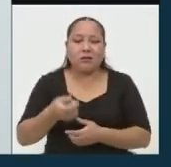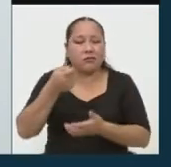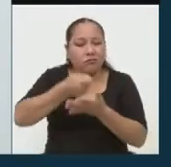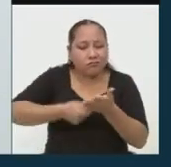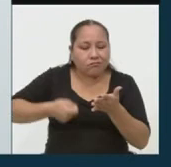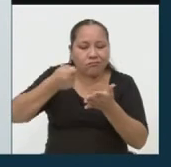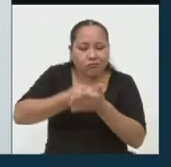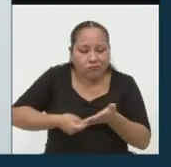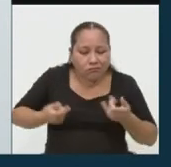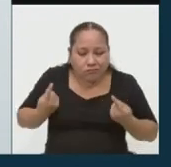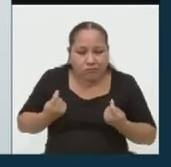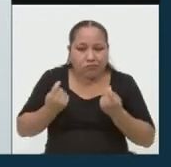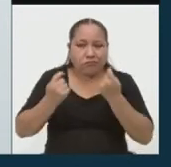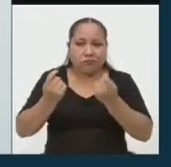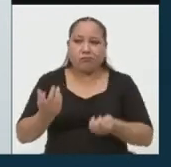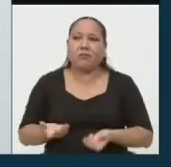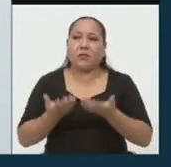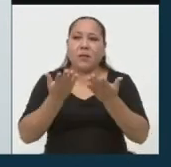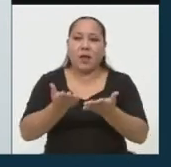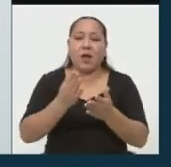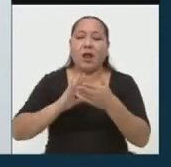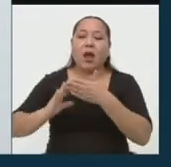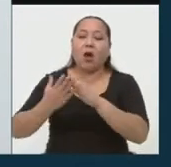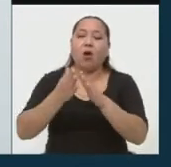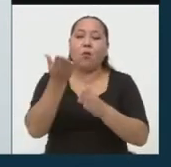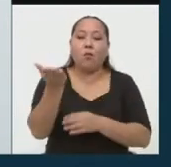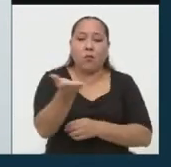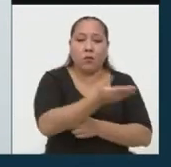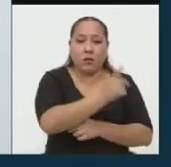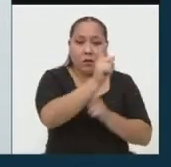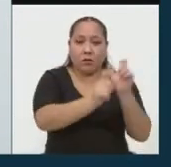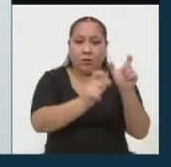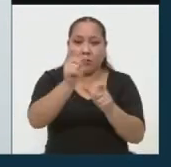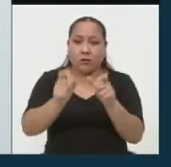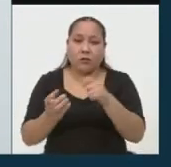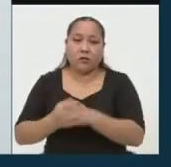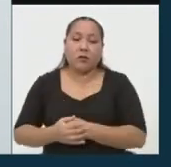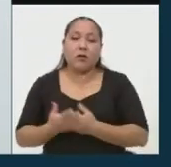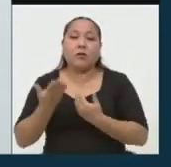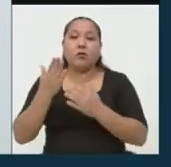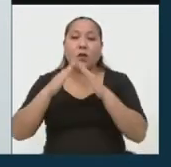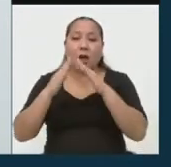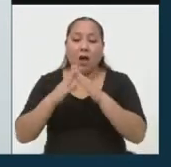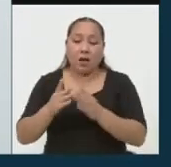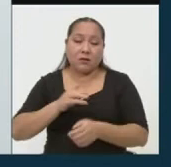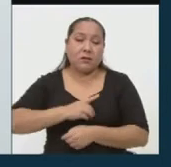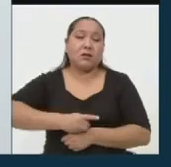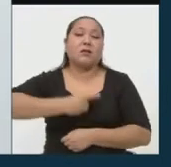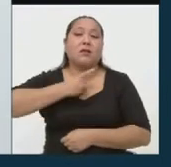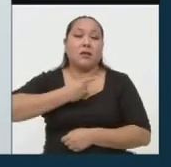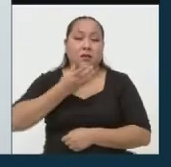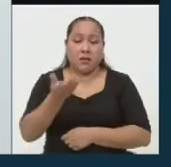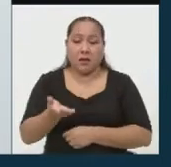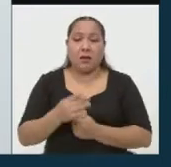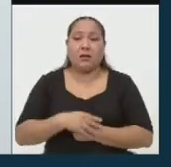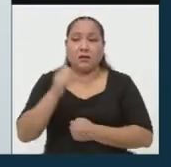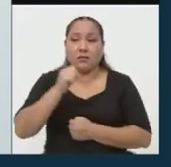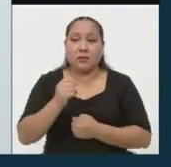brindarle a los pobladores, al ciudadano de a pie, una vivienda digna. Que cuente